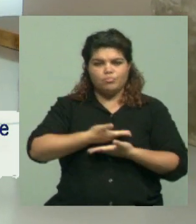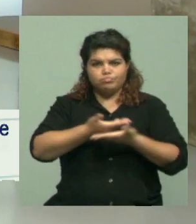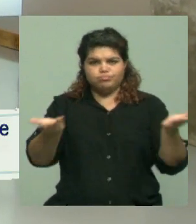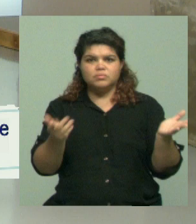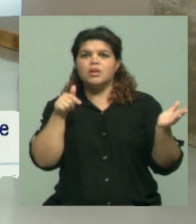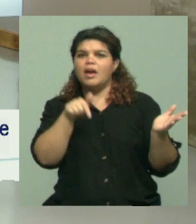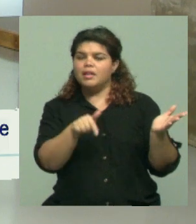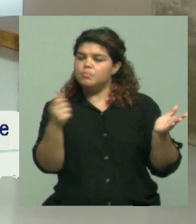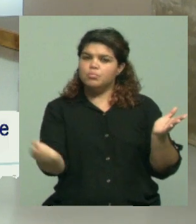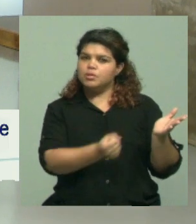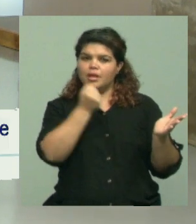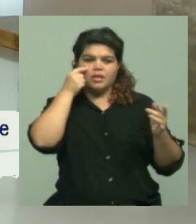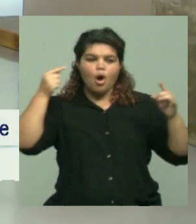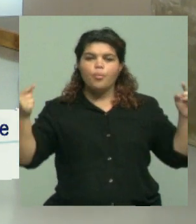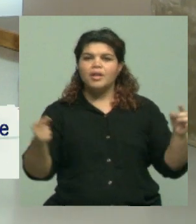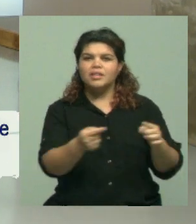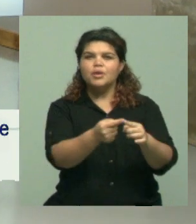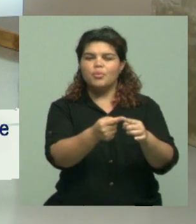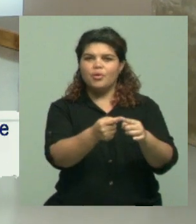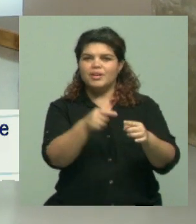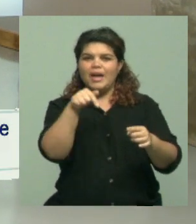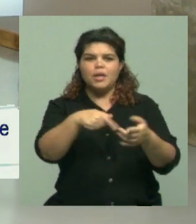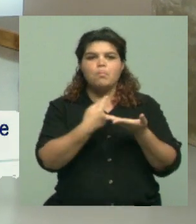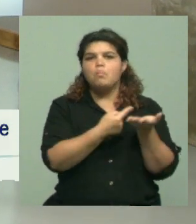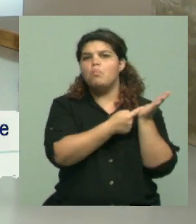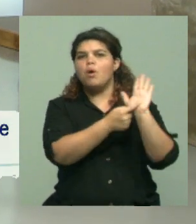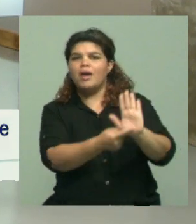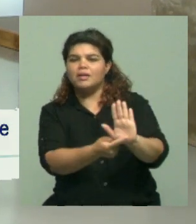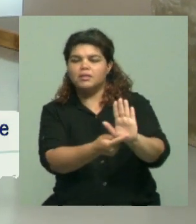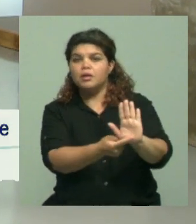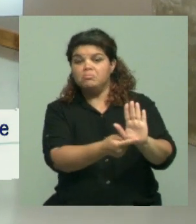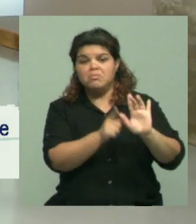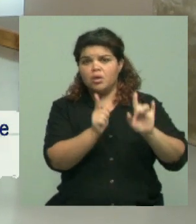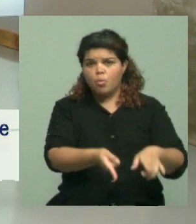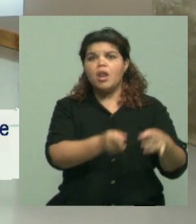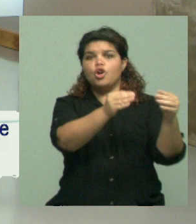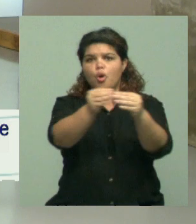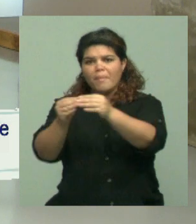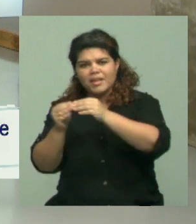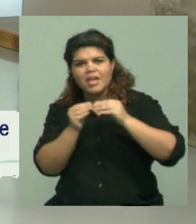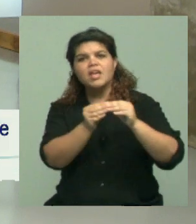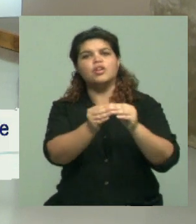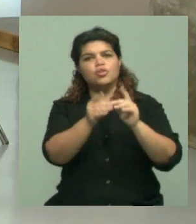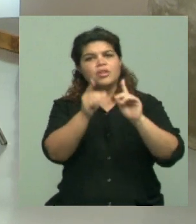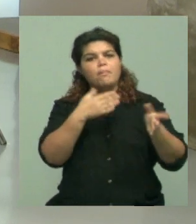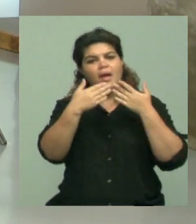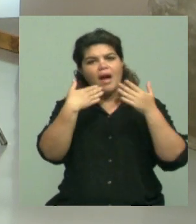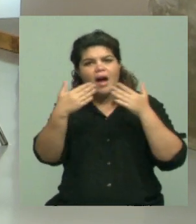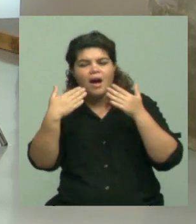más allá de que el objetivo era otro? Digo, en este intercambio que tienen ustedes con sus colegas, ¿se habla en algún momento de lo que está pasando en Argentina?